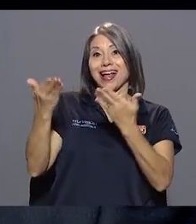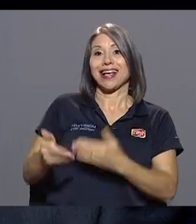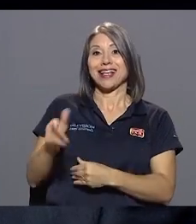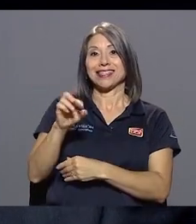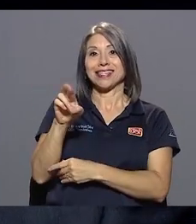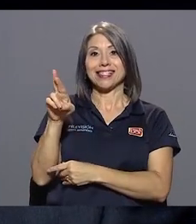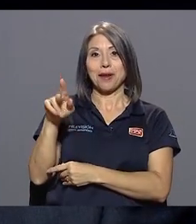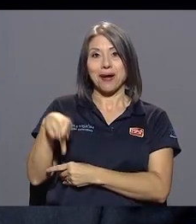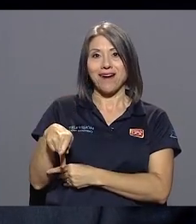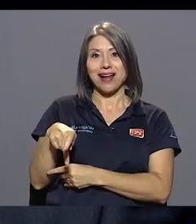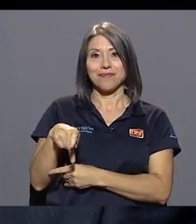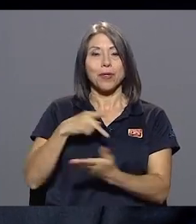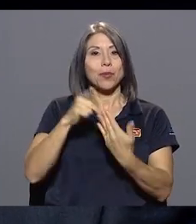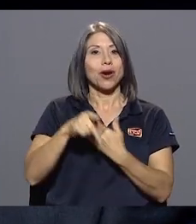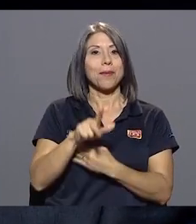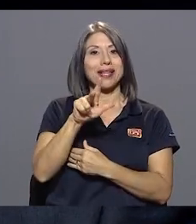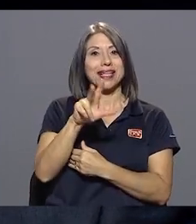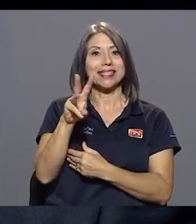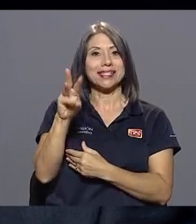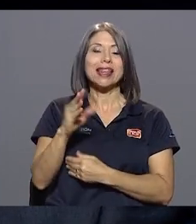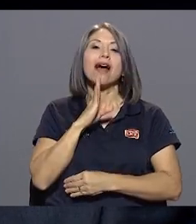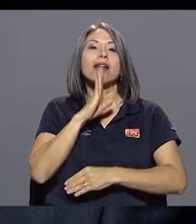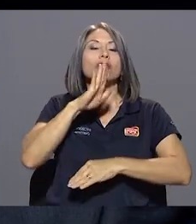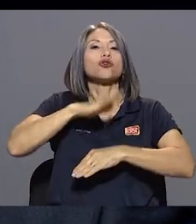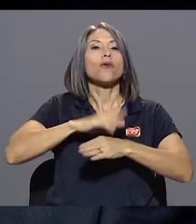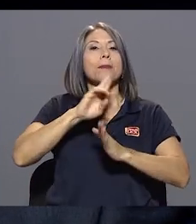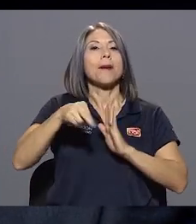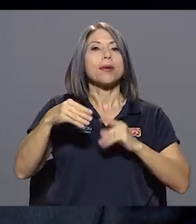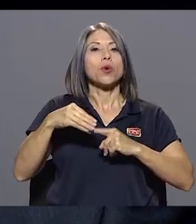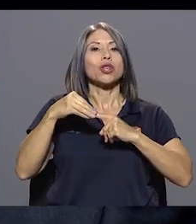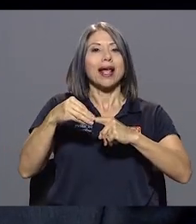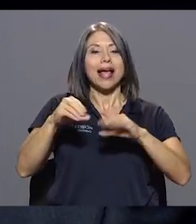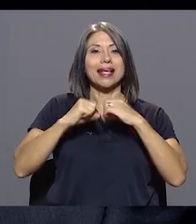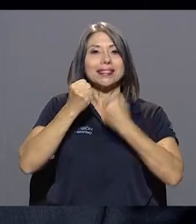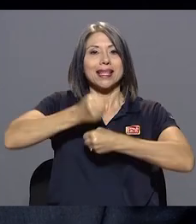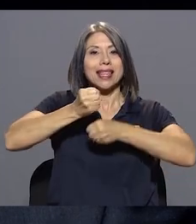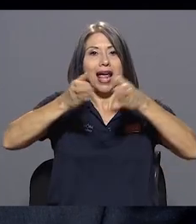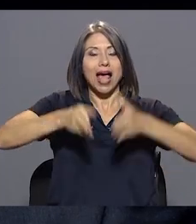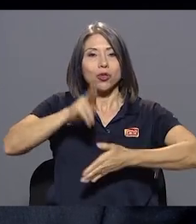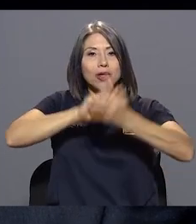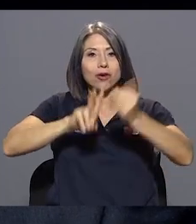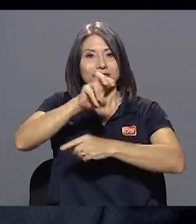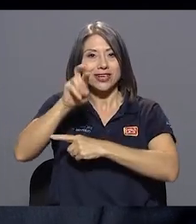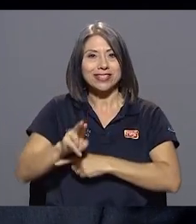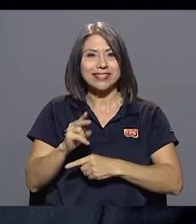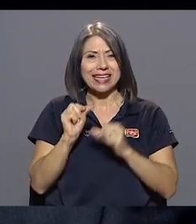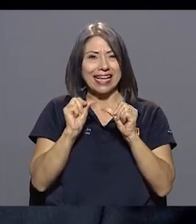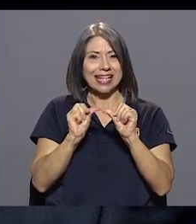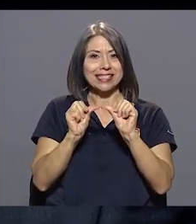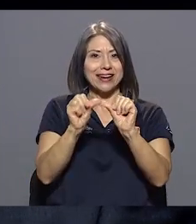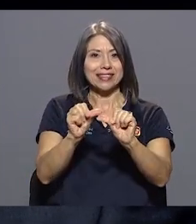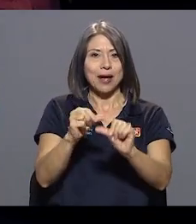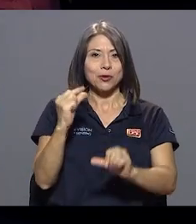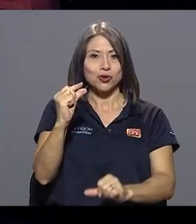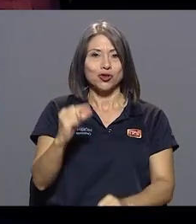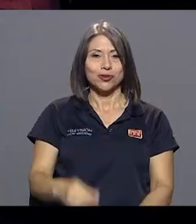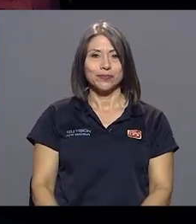Parral aquí en 360 hablando sobre ese papel protagónico que tiene este sindicato en la Universidad de Costa Rica. Ya casi regresamos.